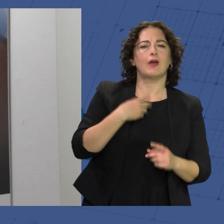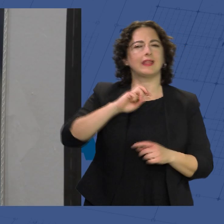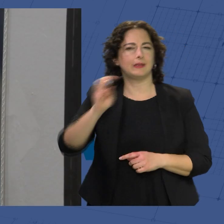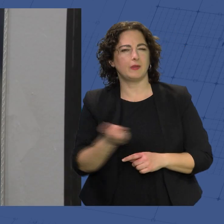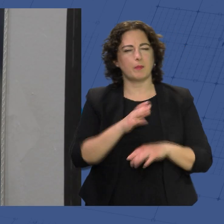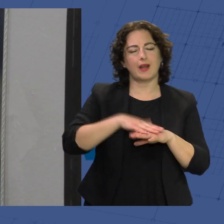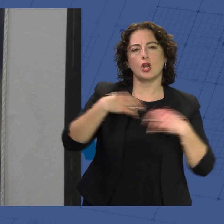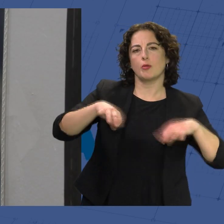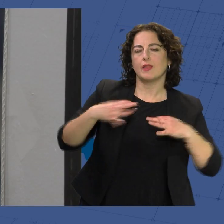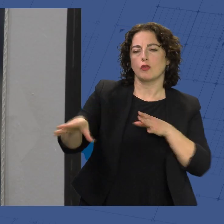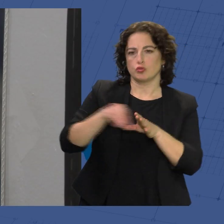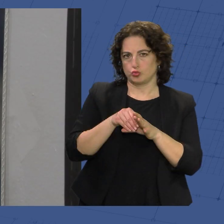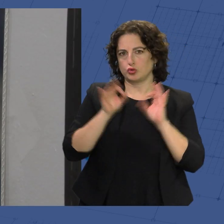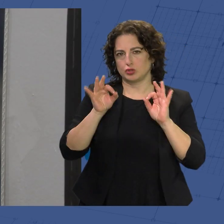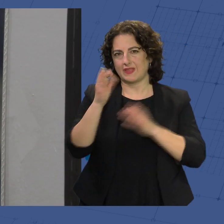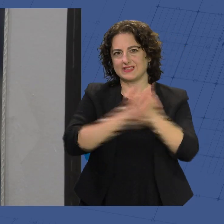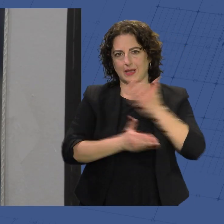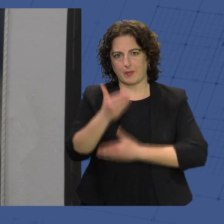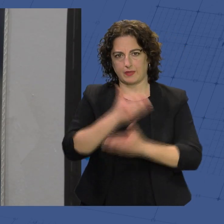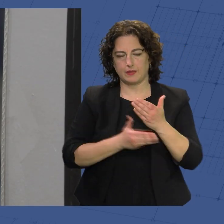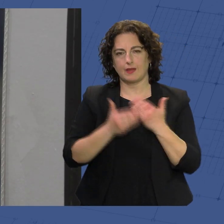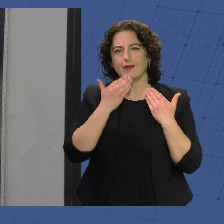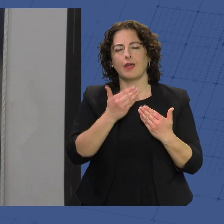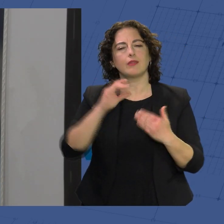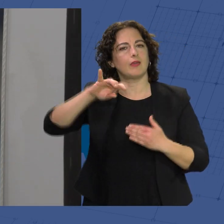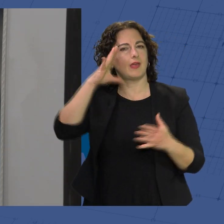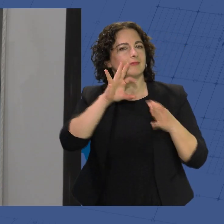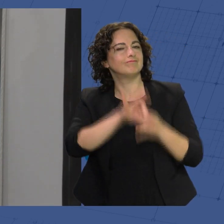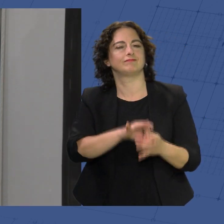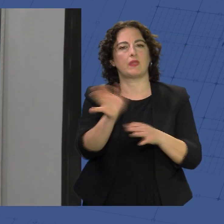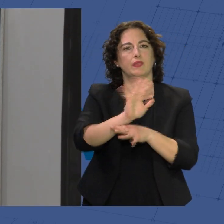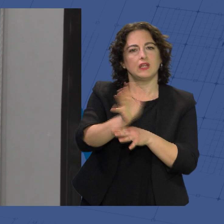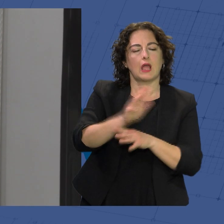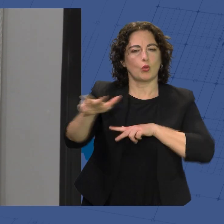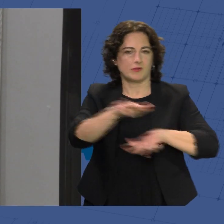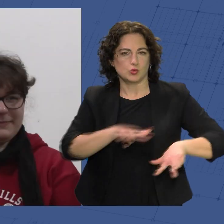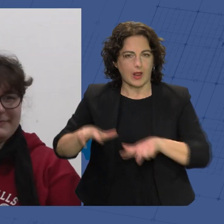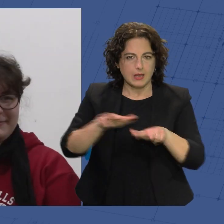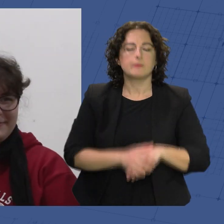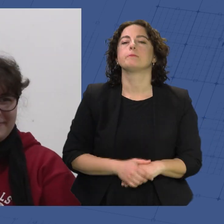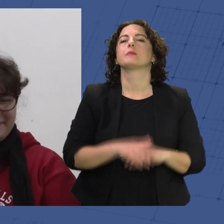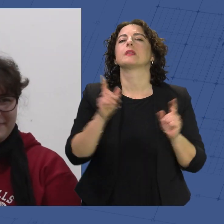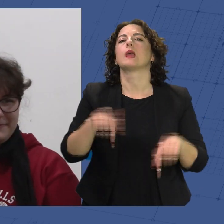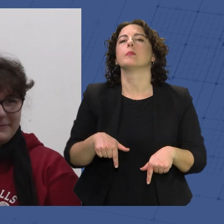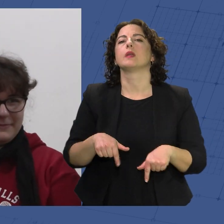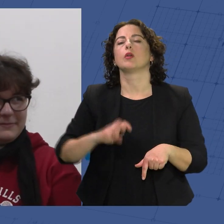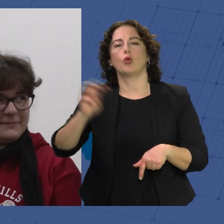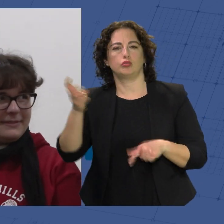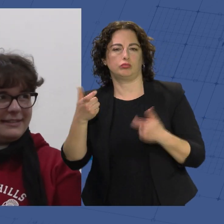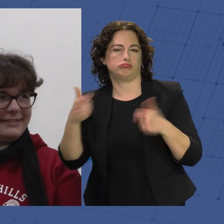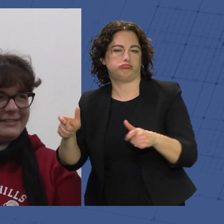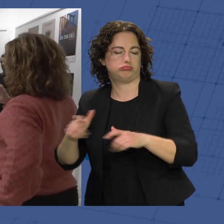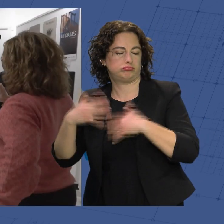normalización e inclusión de la discapacidad a través de iniciativas relacionadas con el cine y lo audiovisual. Pero también se abre a otros campos de la sociedad,